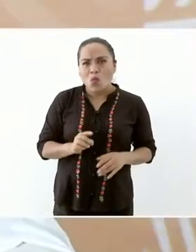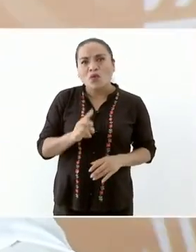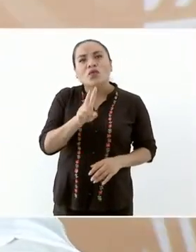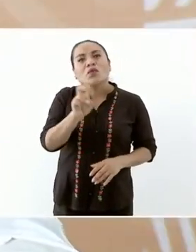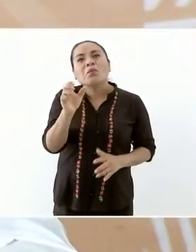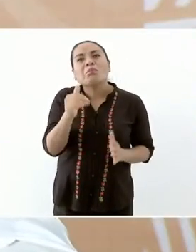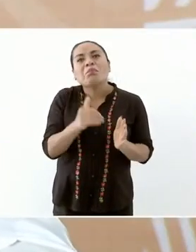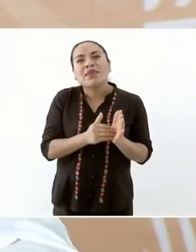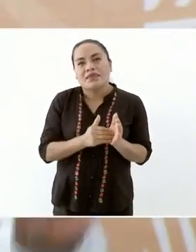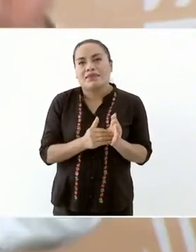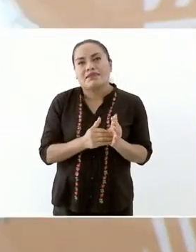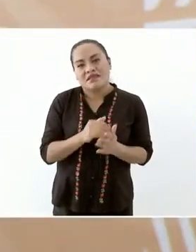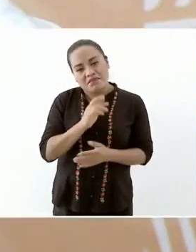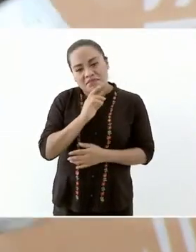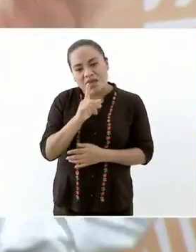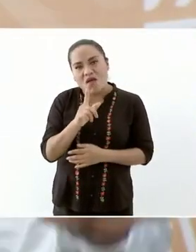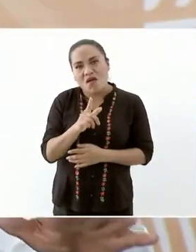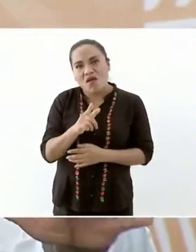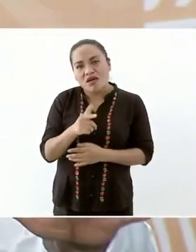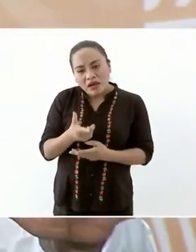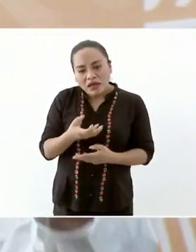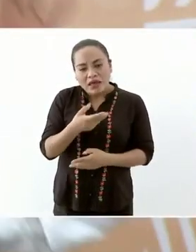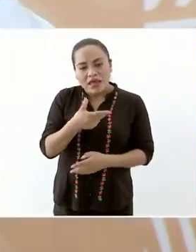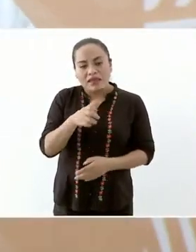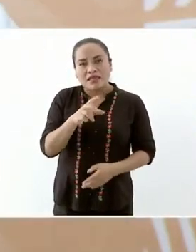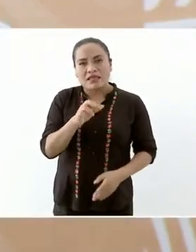y él seguramente fue el que les dio la idea